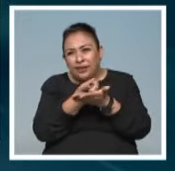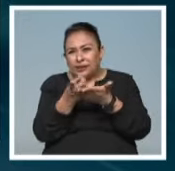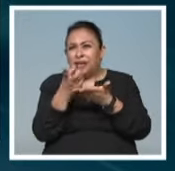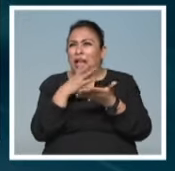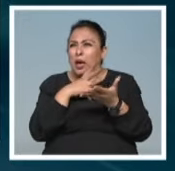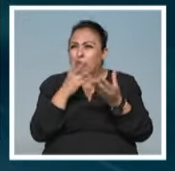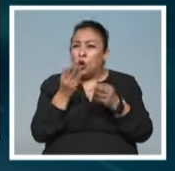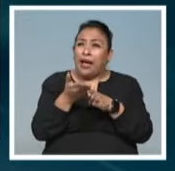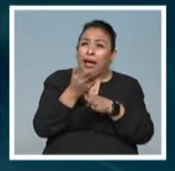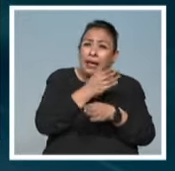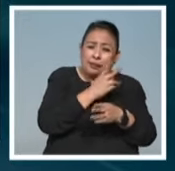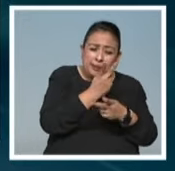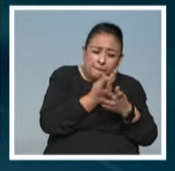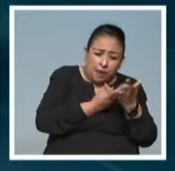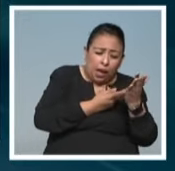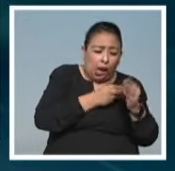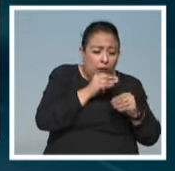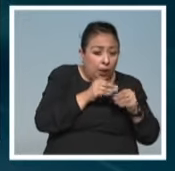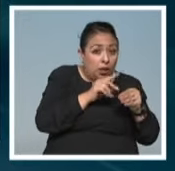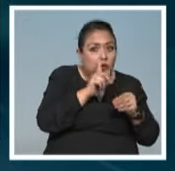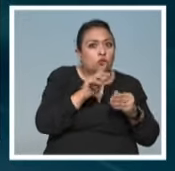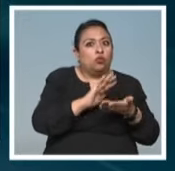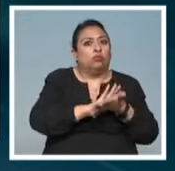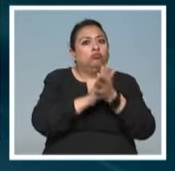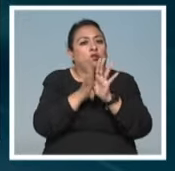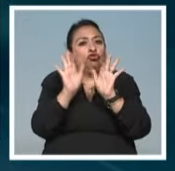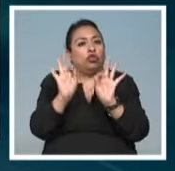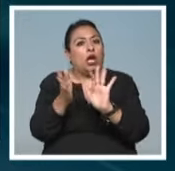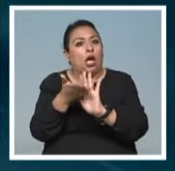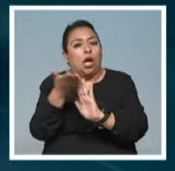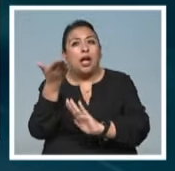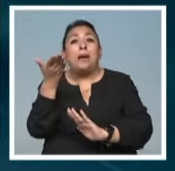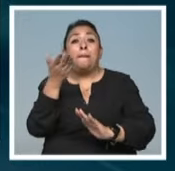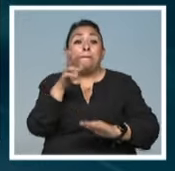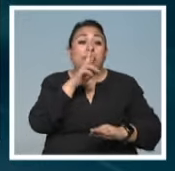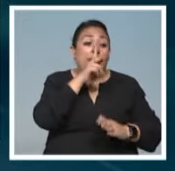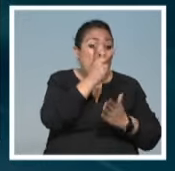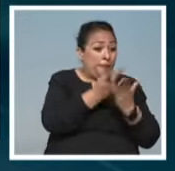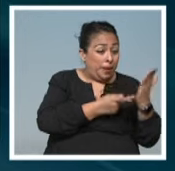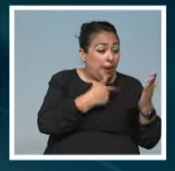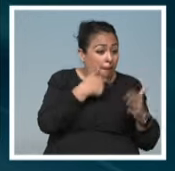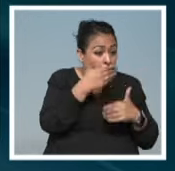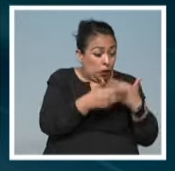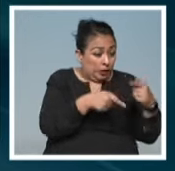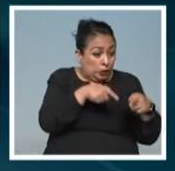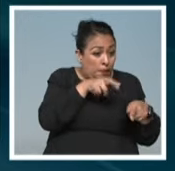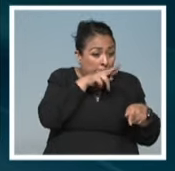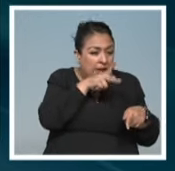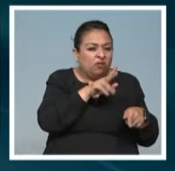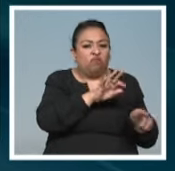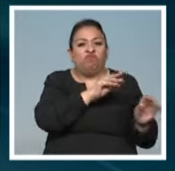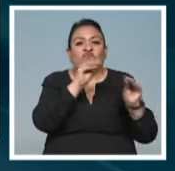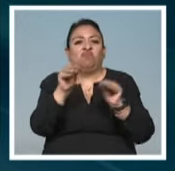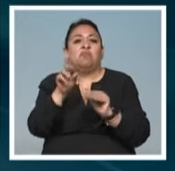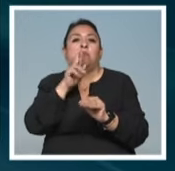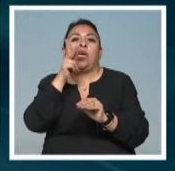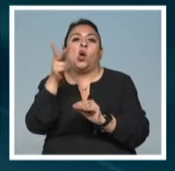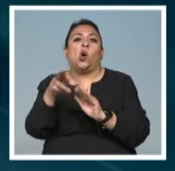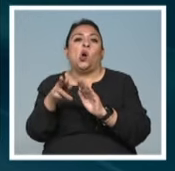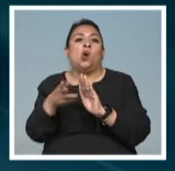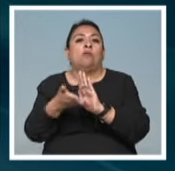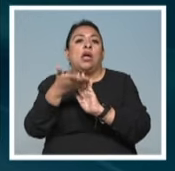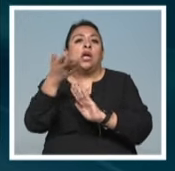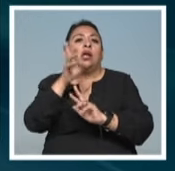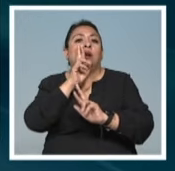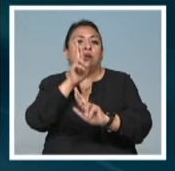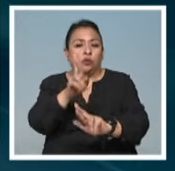mucha planeación antes de la ejecución y entre mejor sea esa planeación y mejor sea ese proceso, más efectivo va a ser lo que vamos a ver